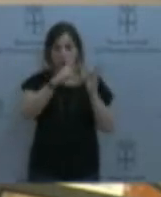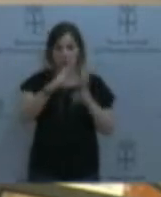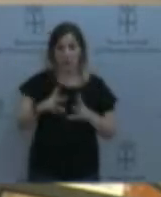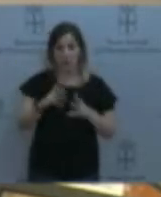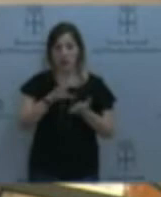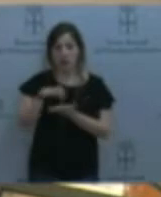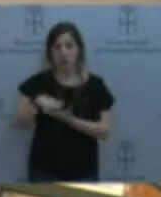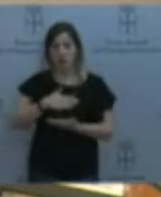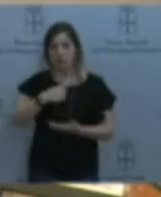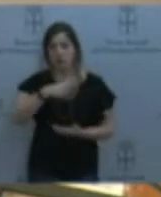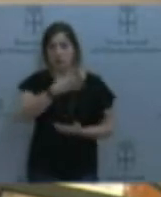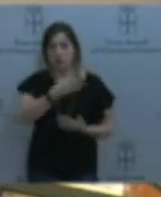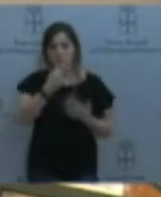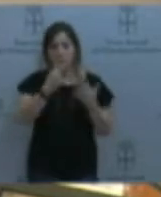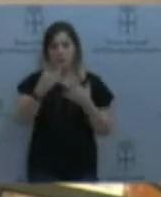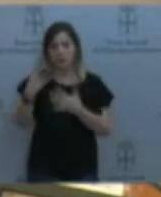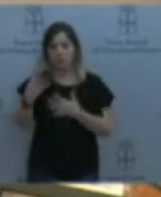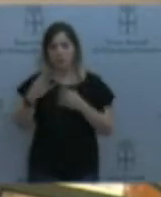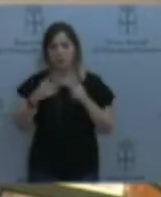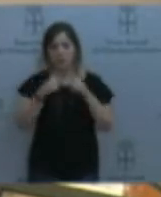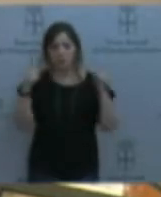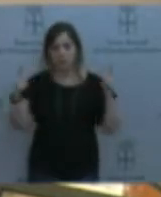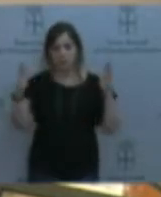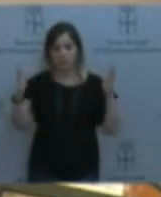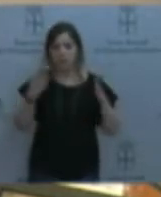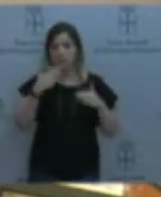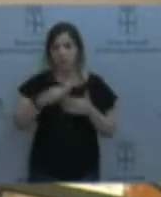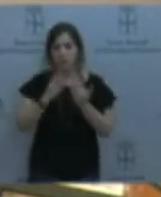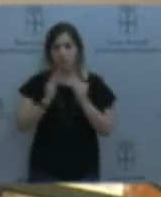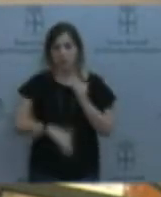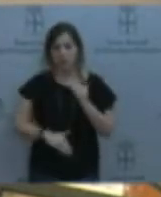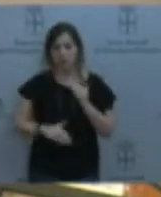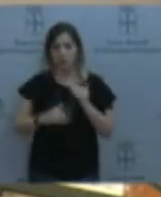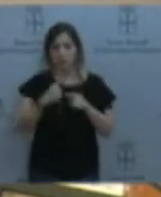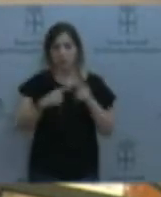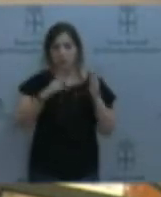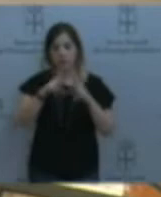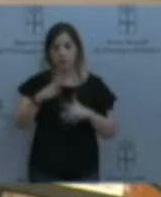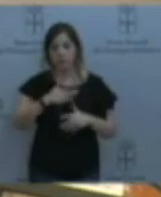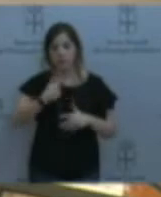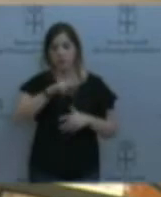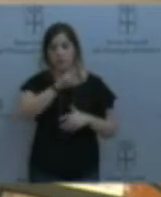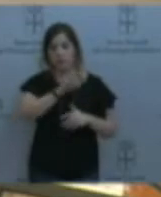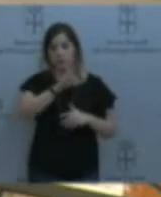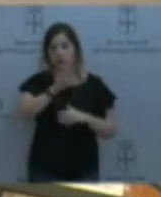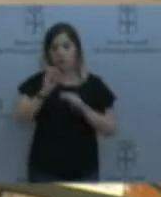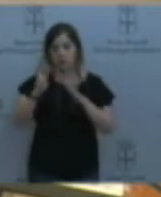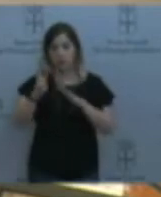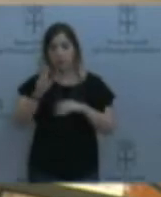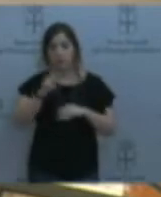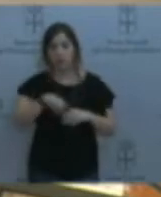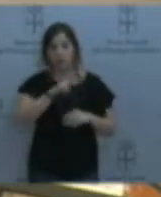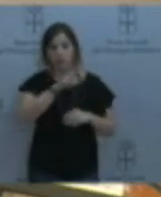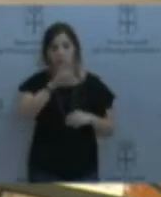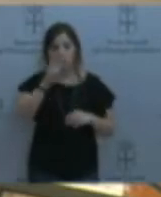al año, siendo la media en nuestros centros públicos de 238 y de 241 en los centros que tenemos